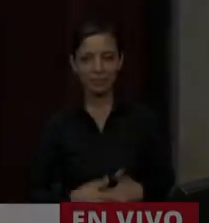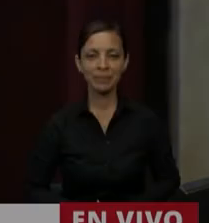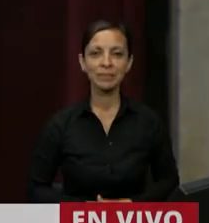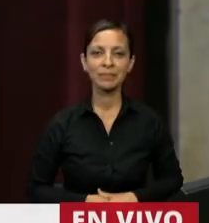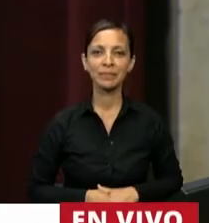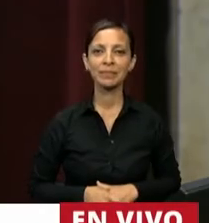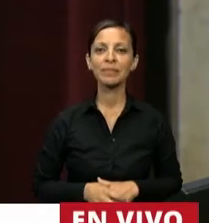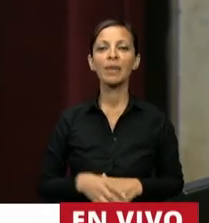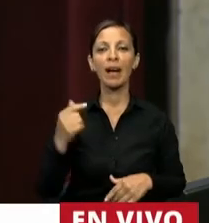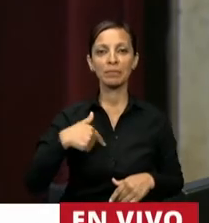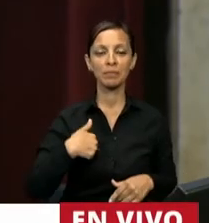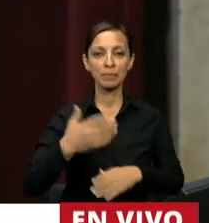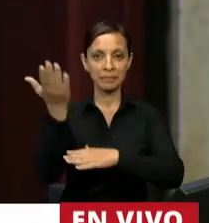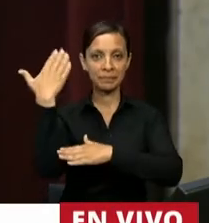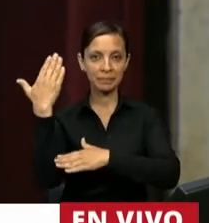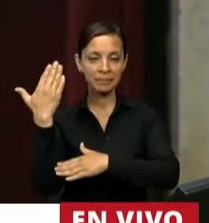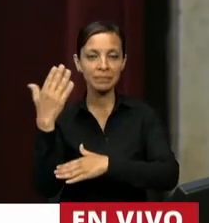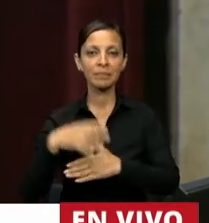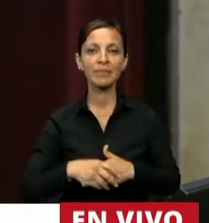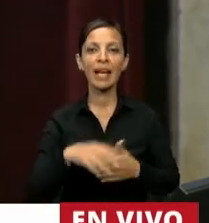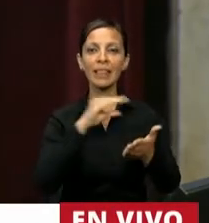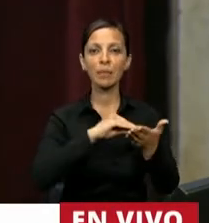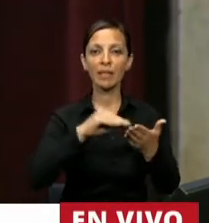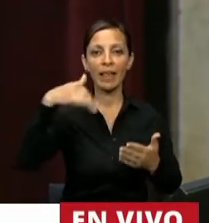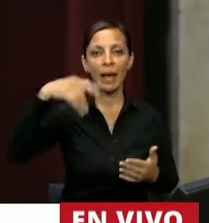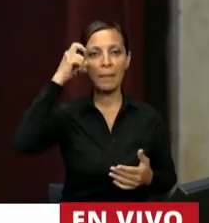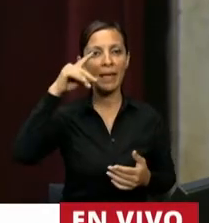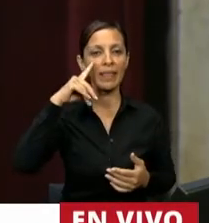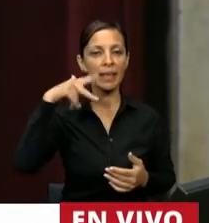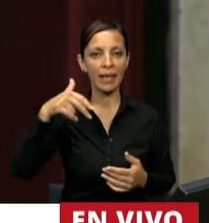Tiene la palabra la diputada Gladys Medina.